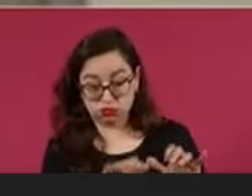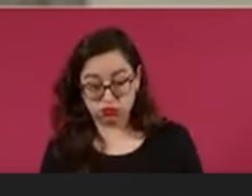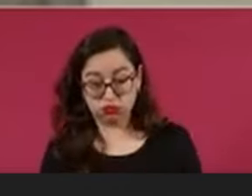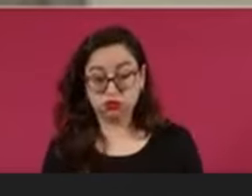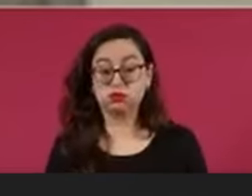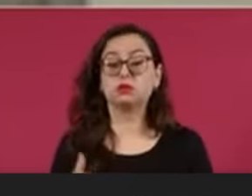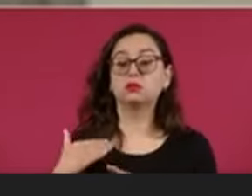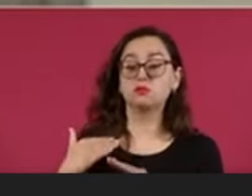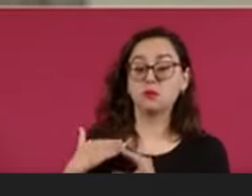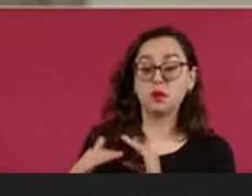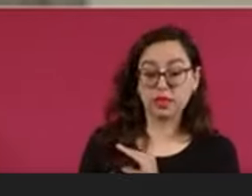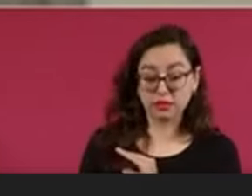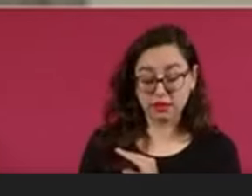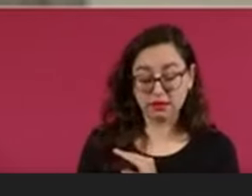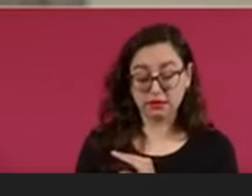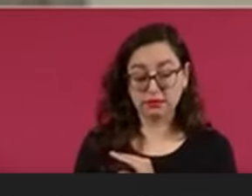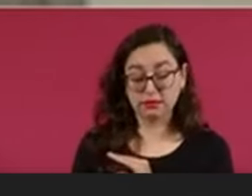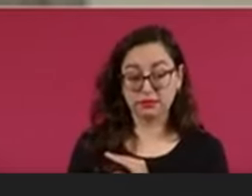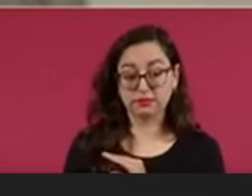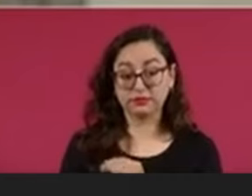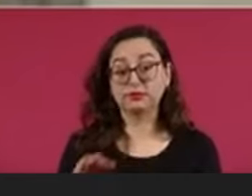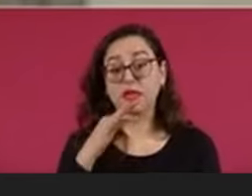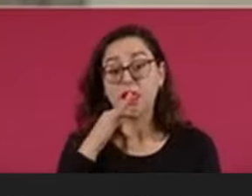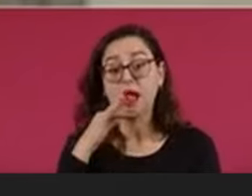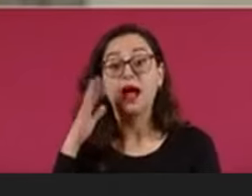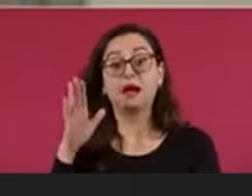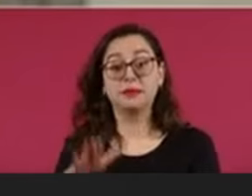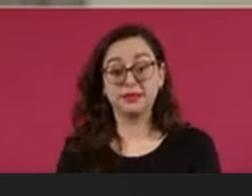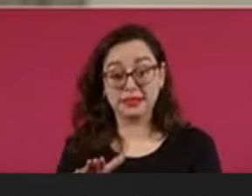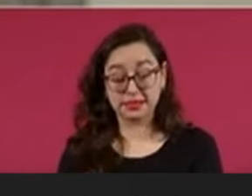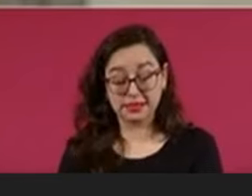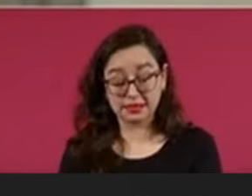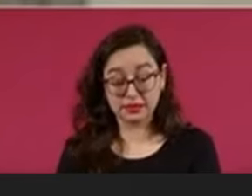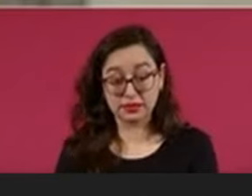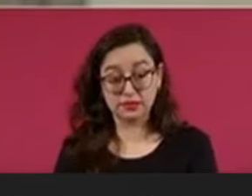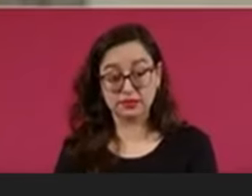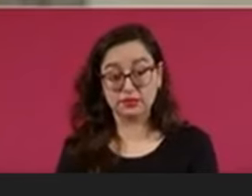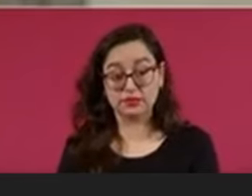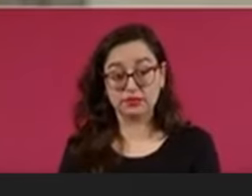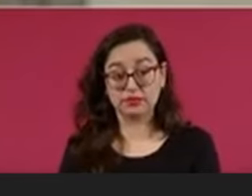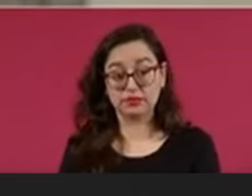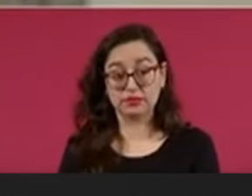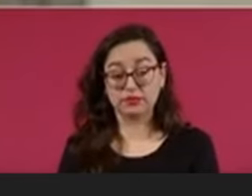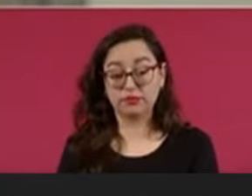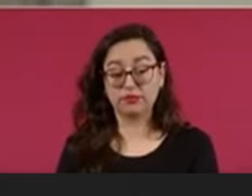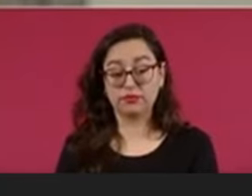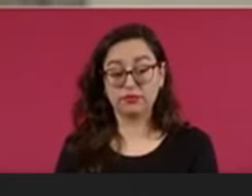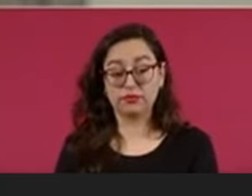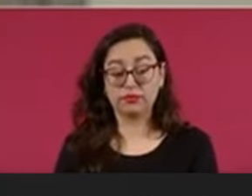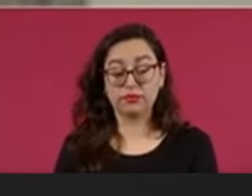donde le decía, entre otras cosas, esto es a Calderón.